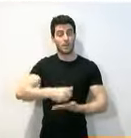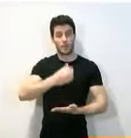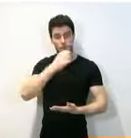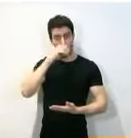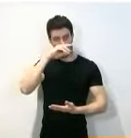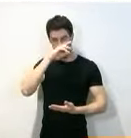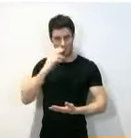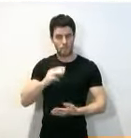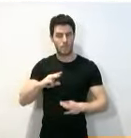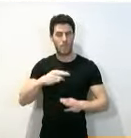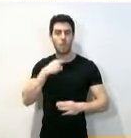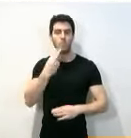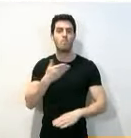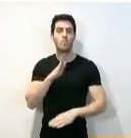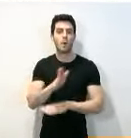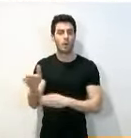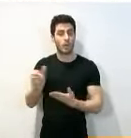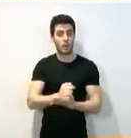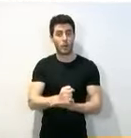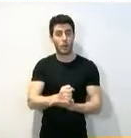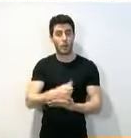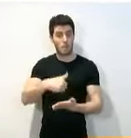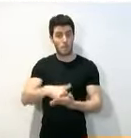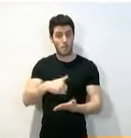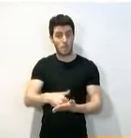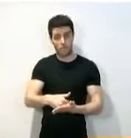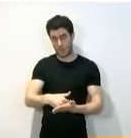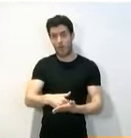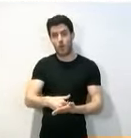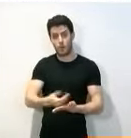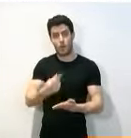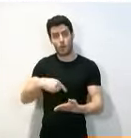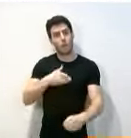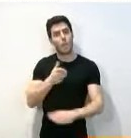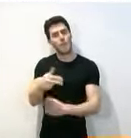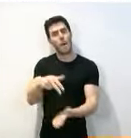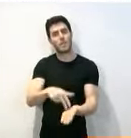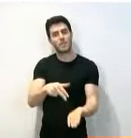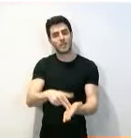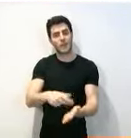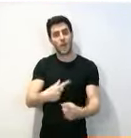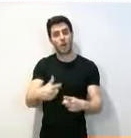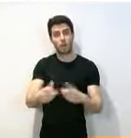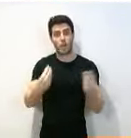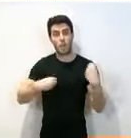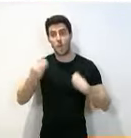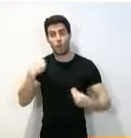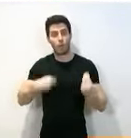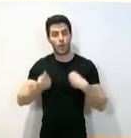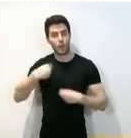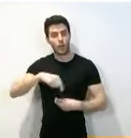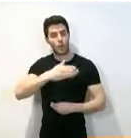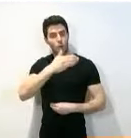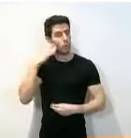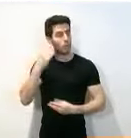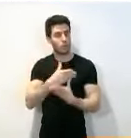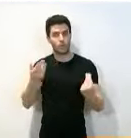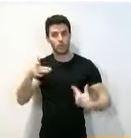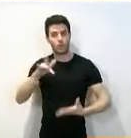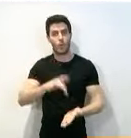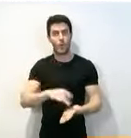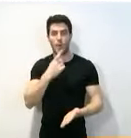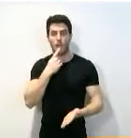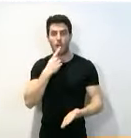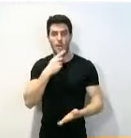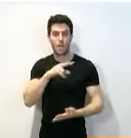los portavoces que estuviéramos allí presentes y nos preguntaron cosas y estaban muy orgullosos cuando se hablaba de